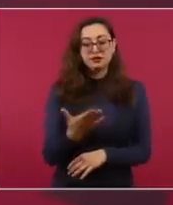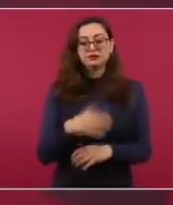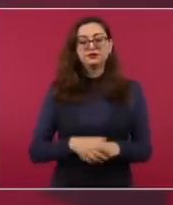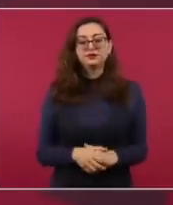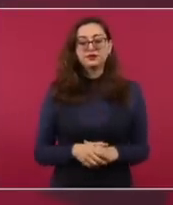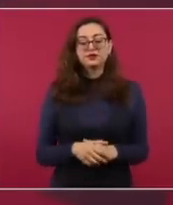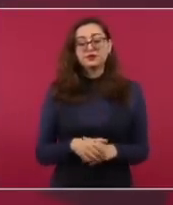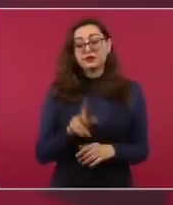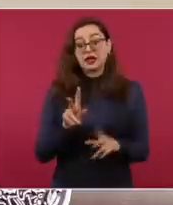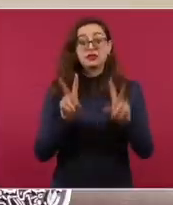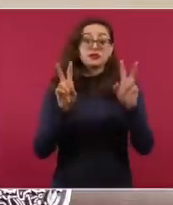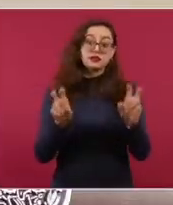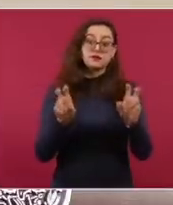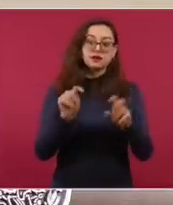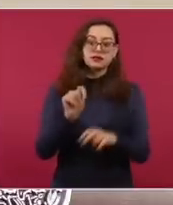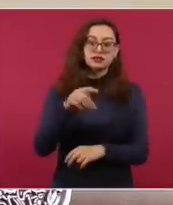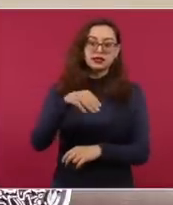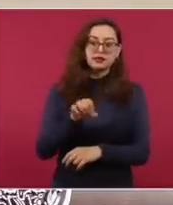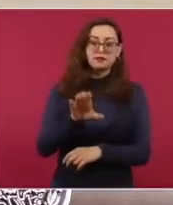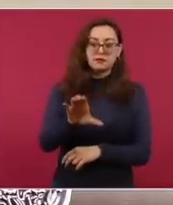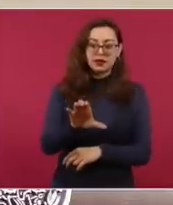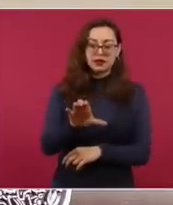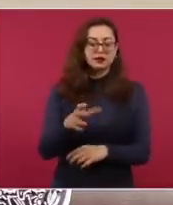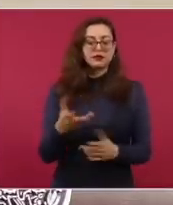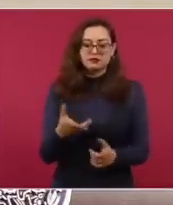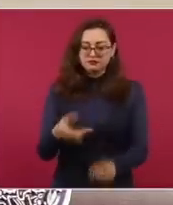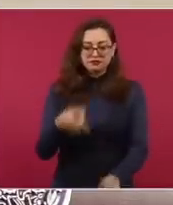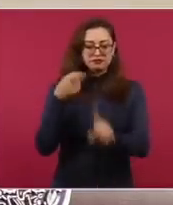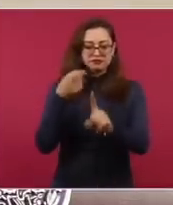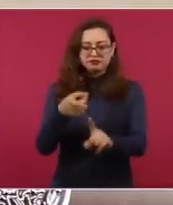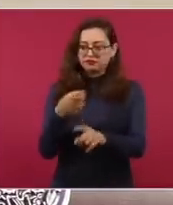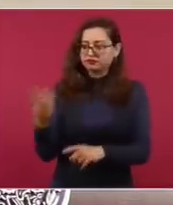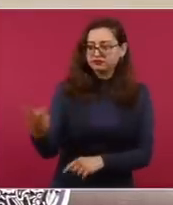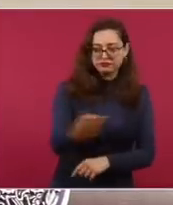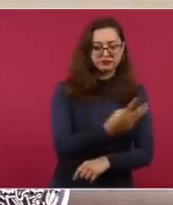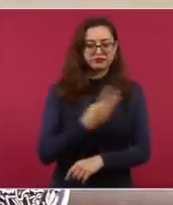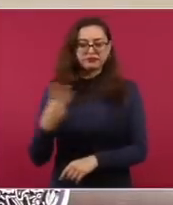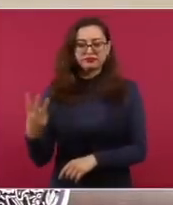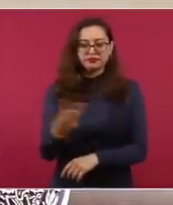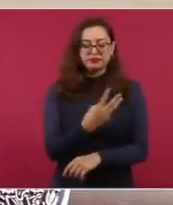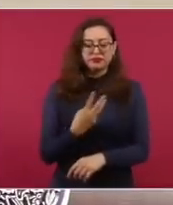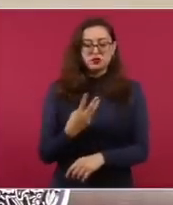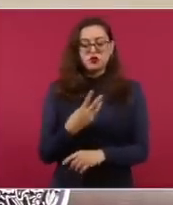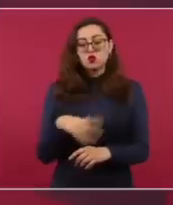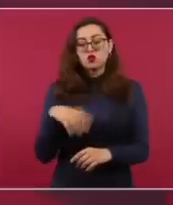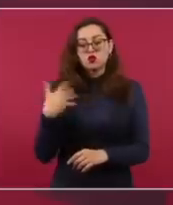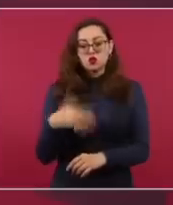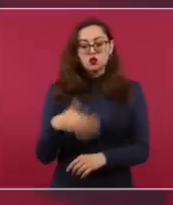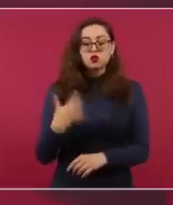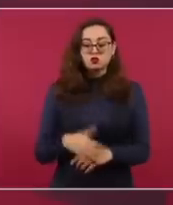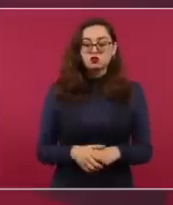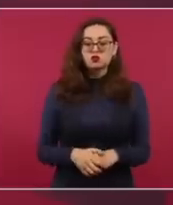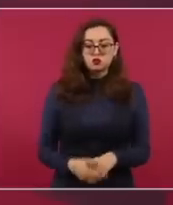la reunión trilateral entre Canadá,